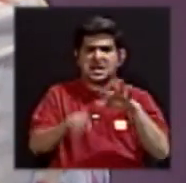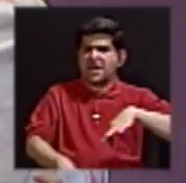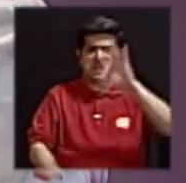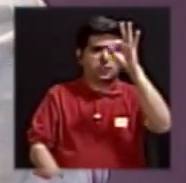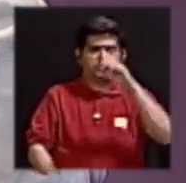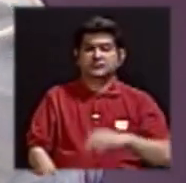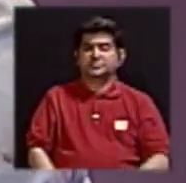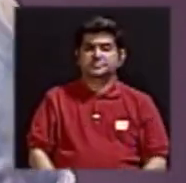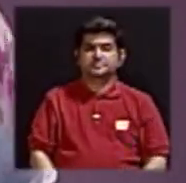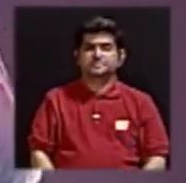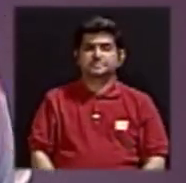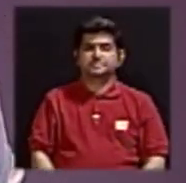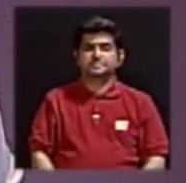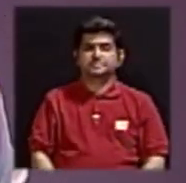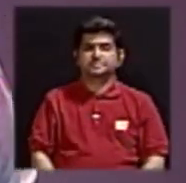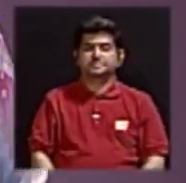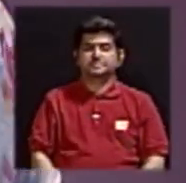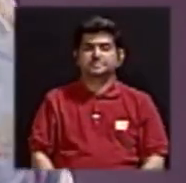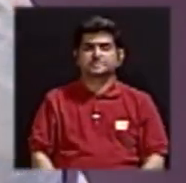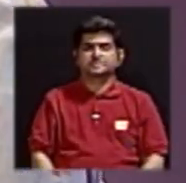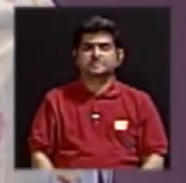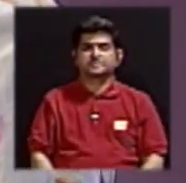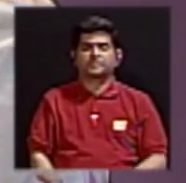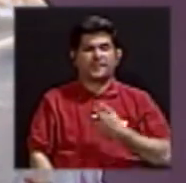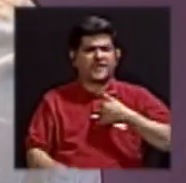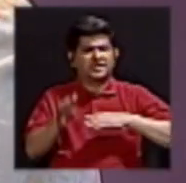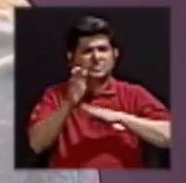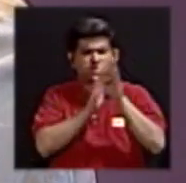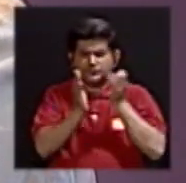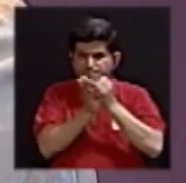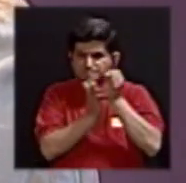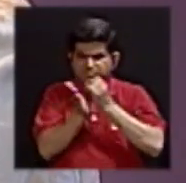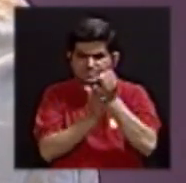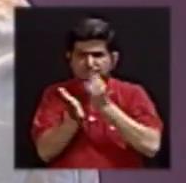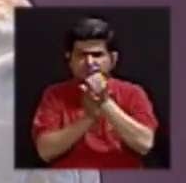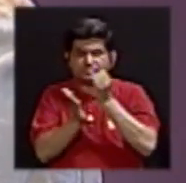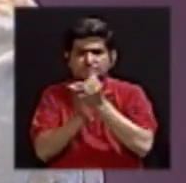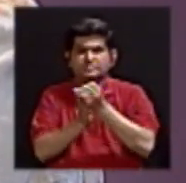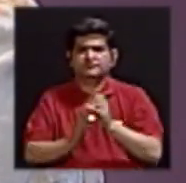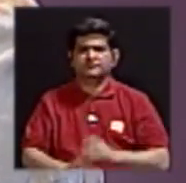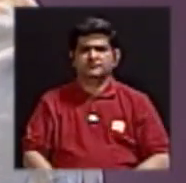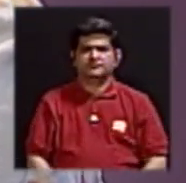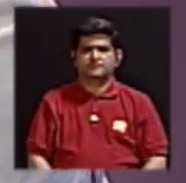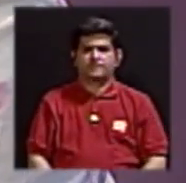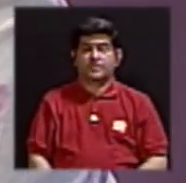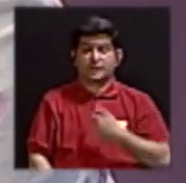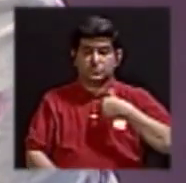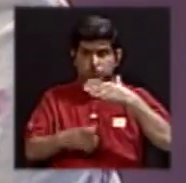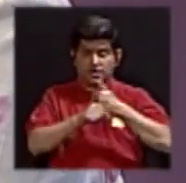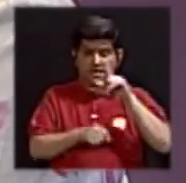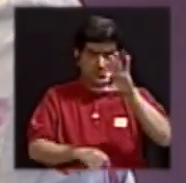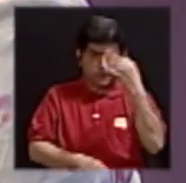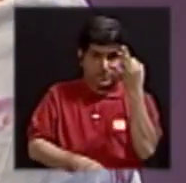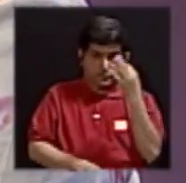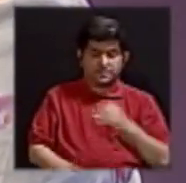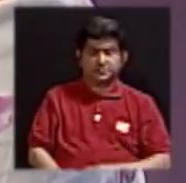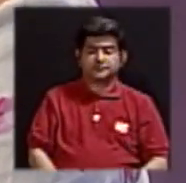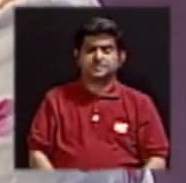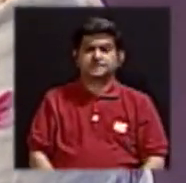tampoco. Entonces, desarrollé una investigación que la realicé de esta manera.